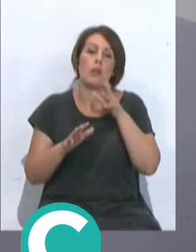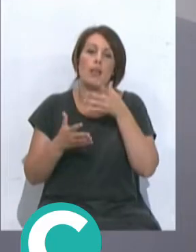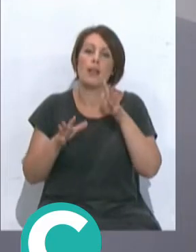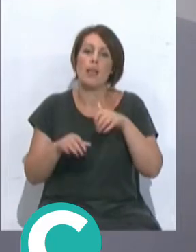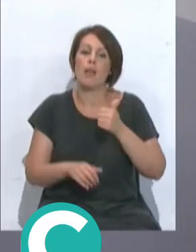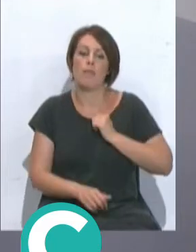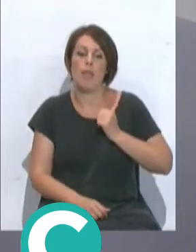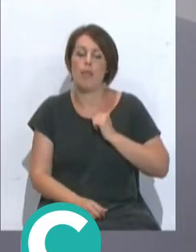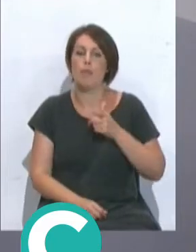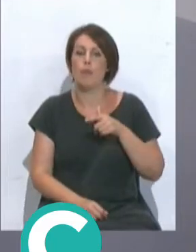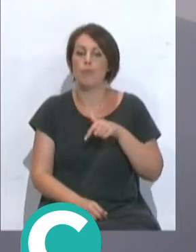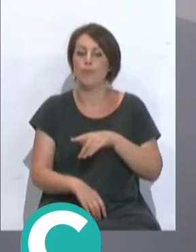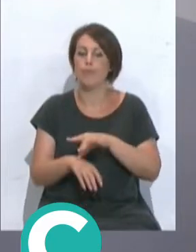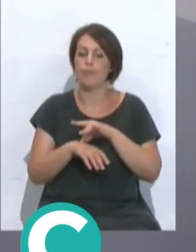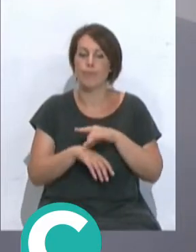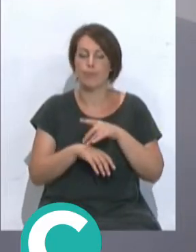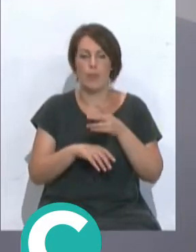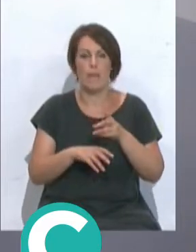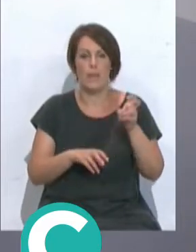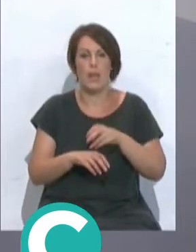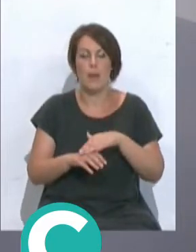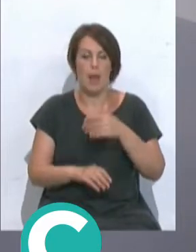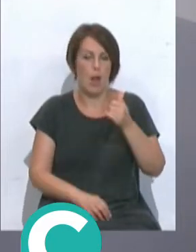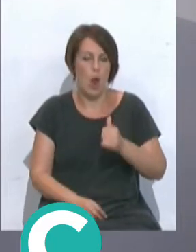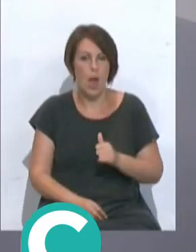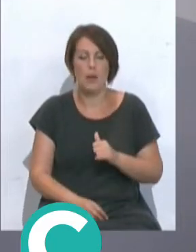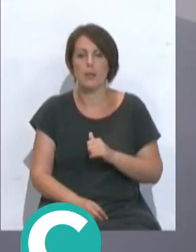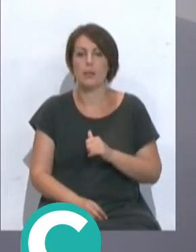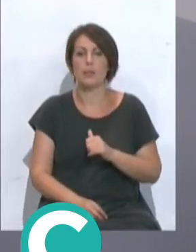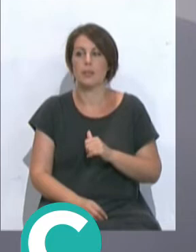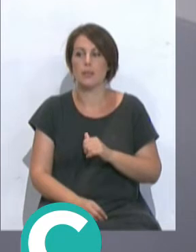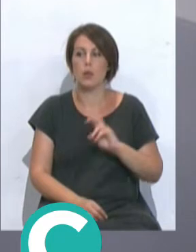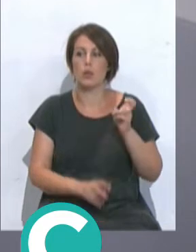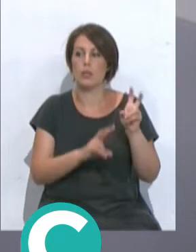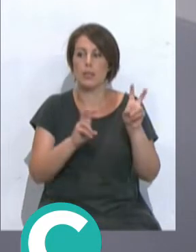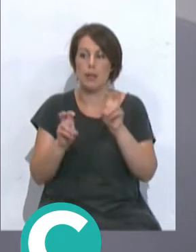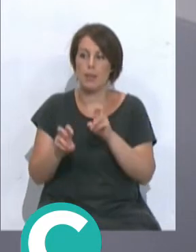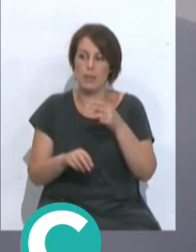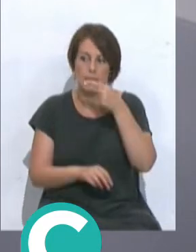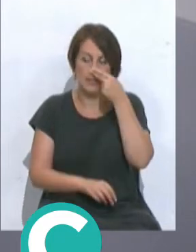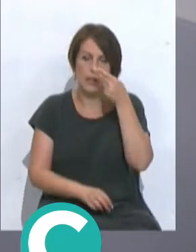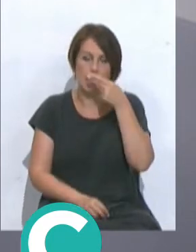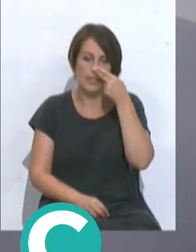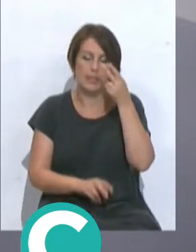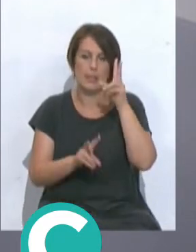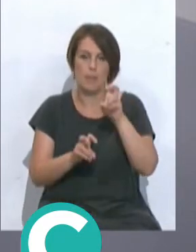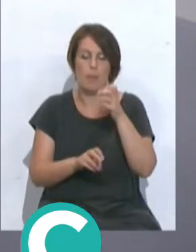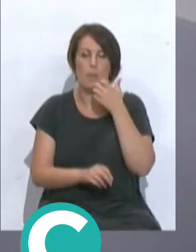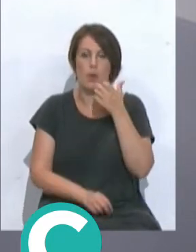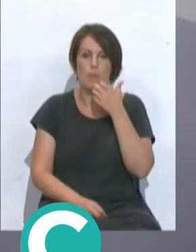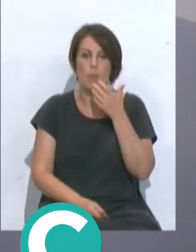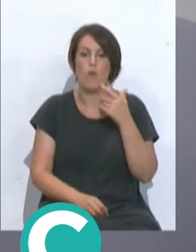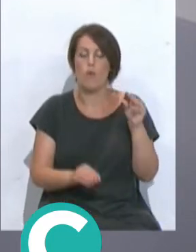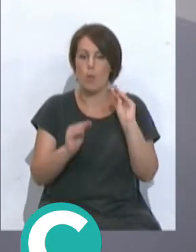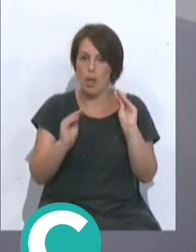aprovechamos la presencia de nuestro invitado para valorar otro tipo de temas de interés, con respecto, por ejemplo, a